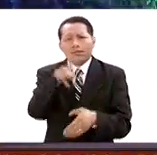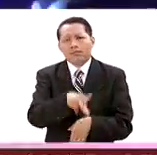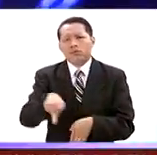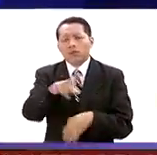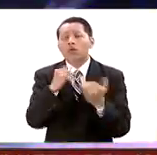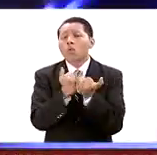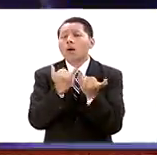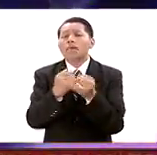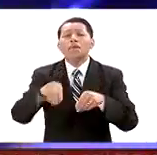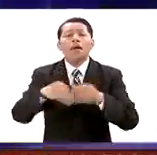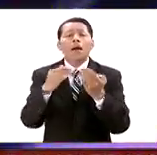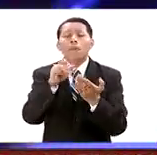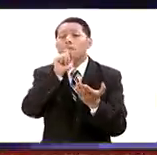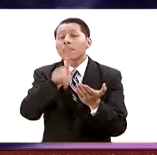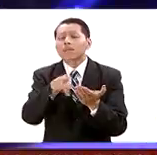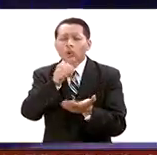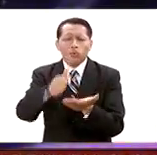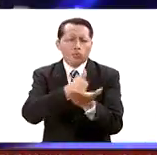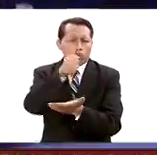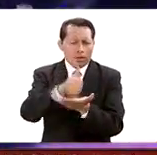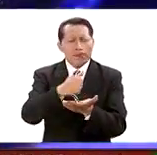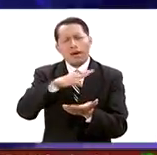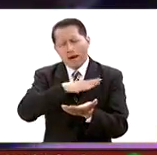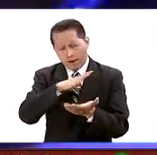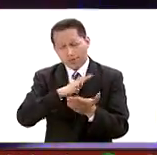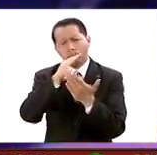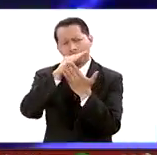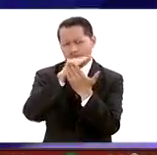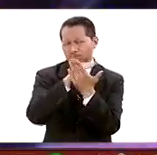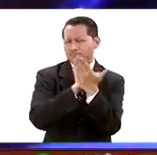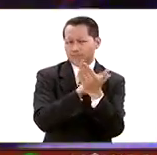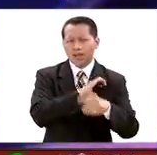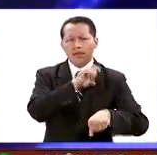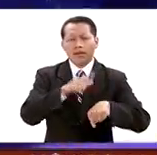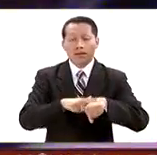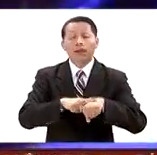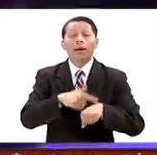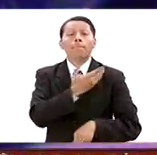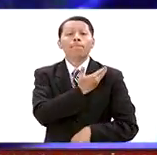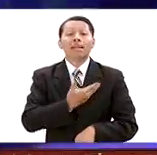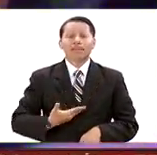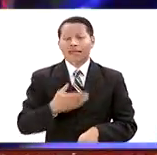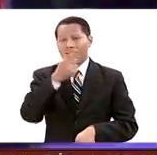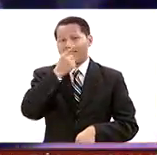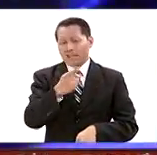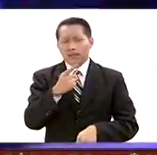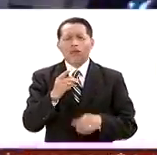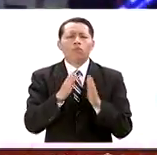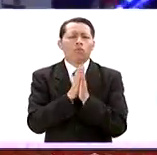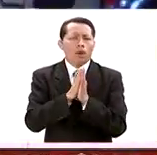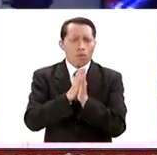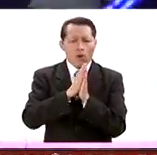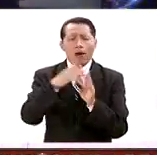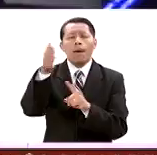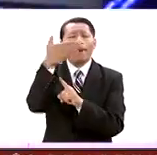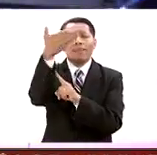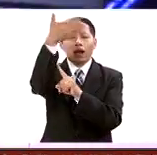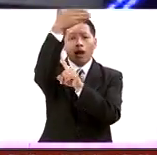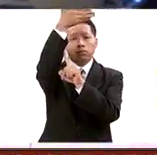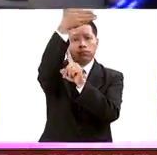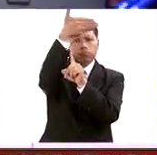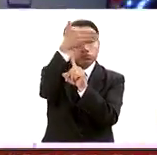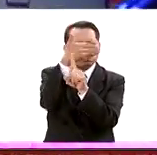tiene medidas especiales. Por ejemplo, el presidente determinó que la bandera de Estados Unidos se coloque a media alta